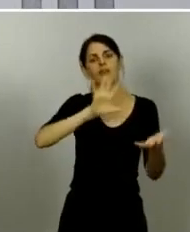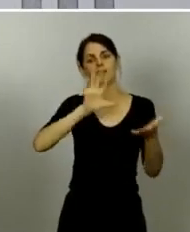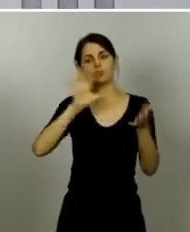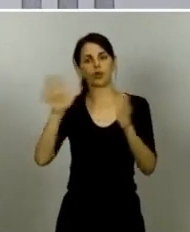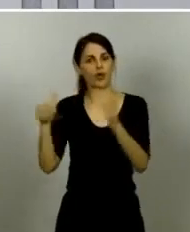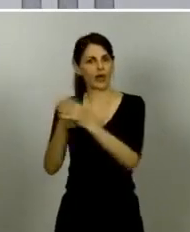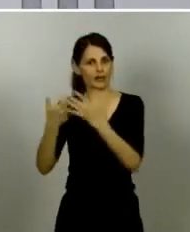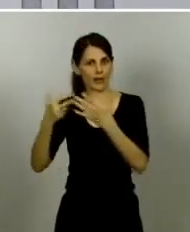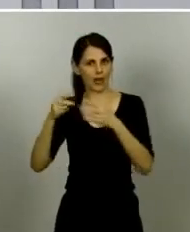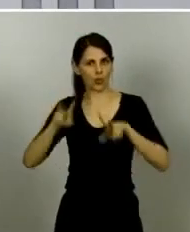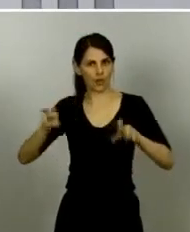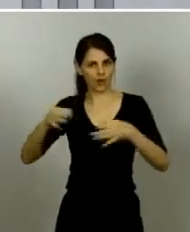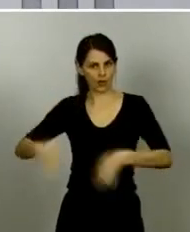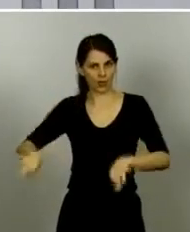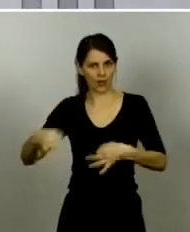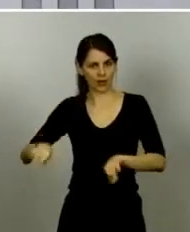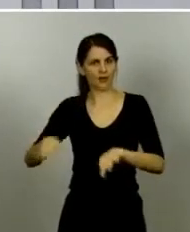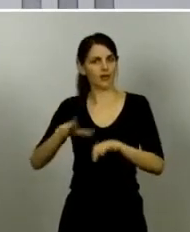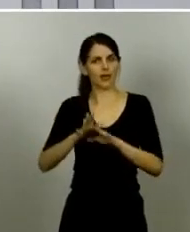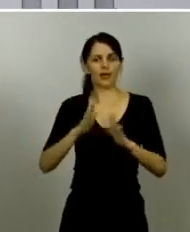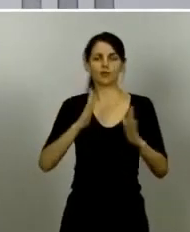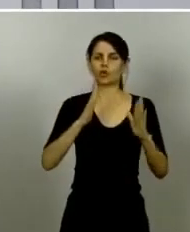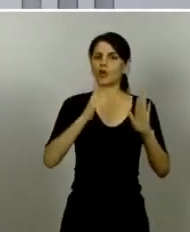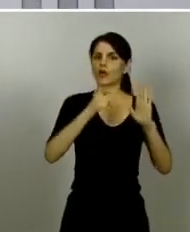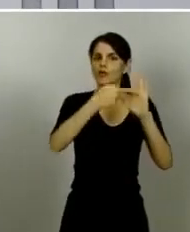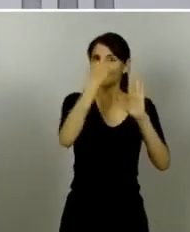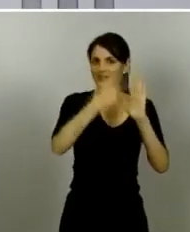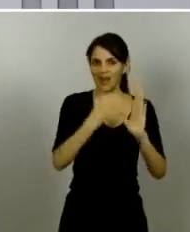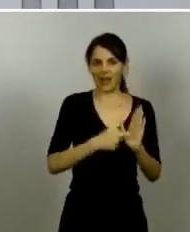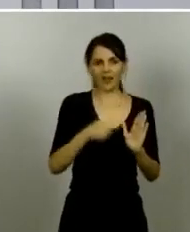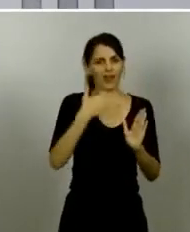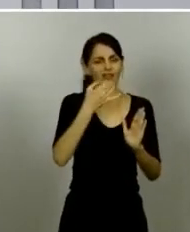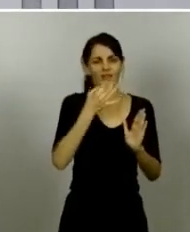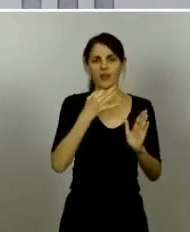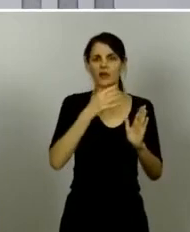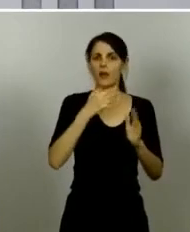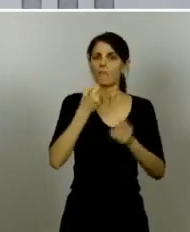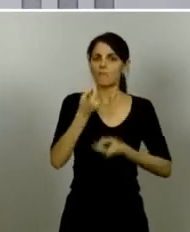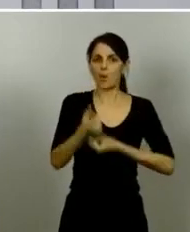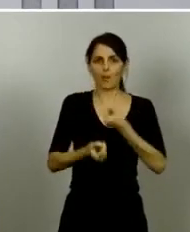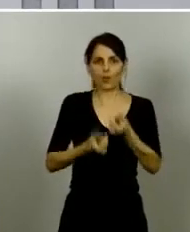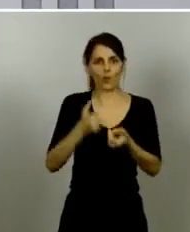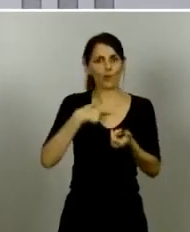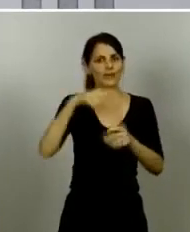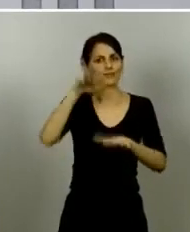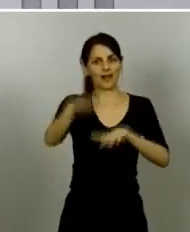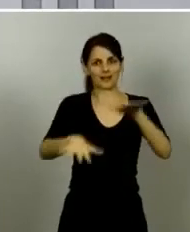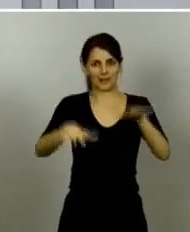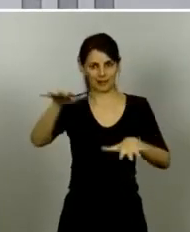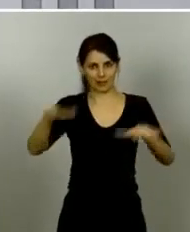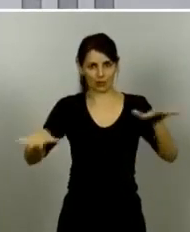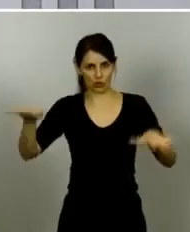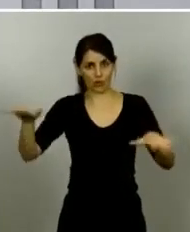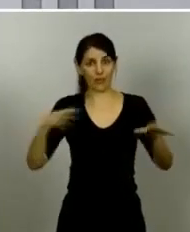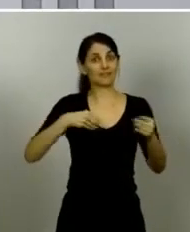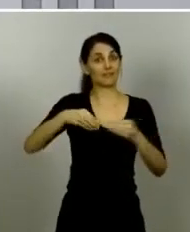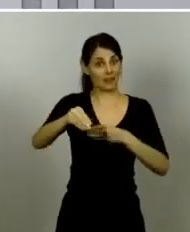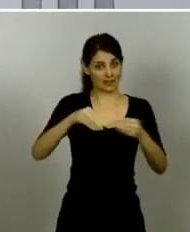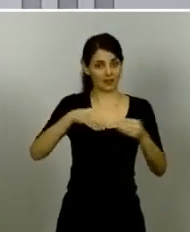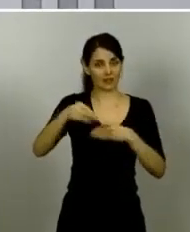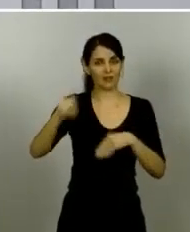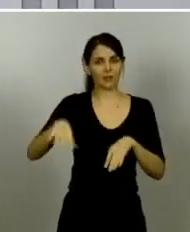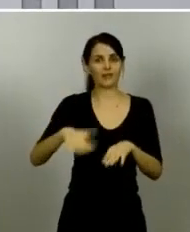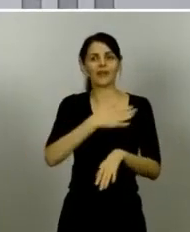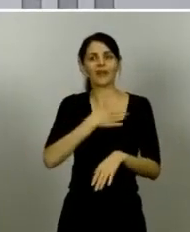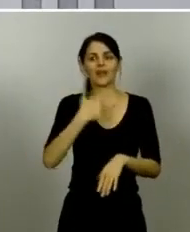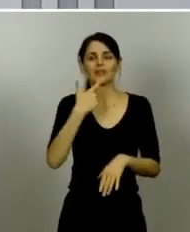proceso gradual asimétrico y flexible y el gradualismo significa que en cada fase se pueden hacer un determinado tipo de actividades aquellas que juzgamos más